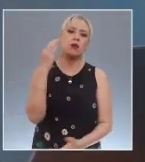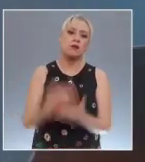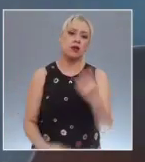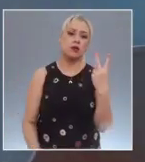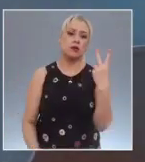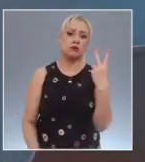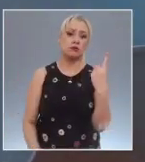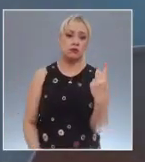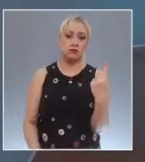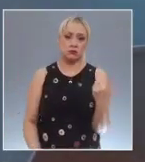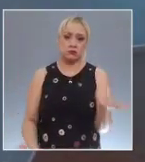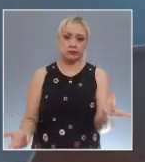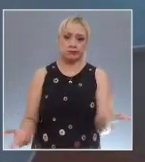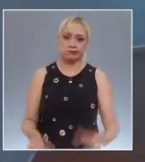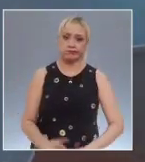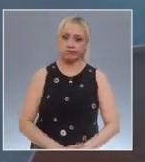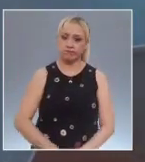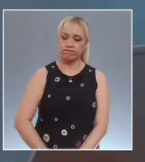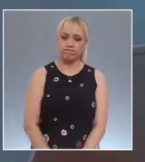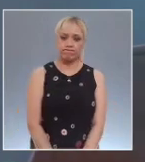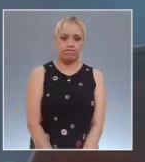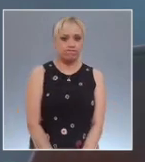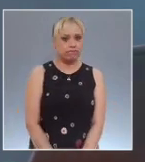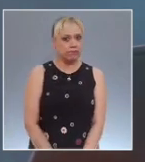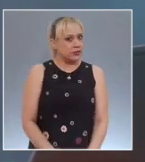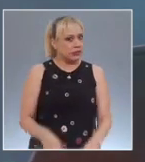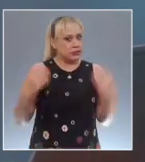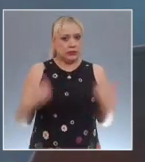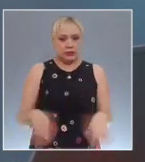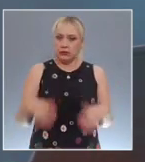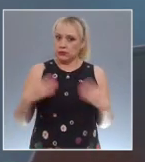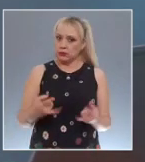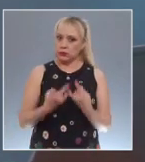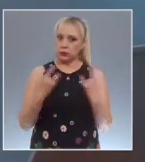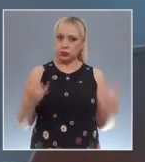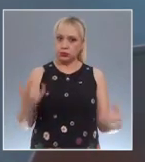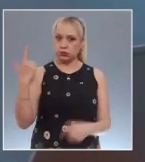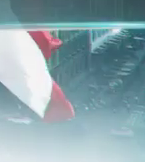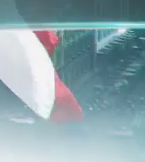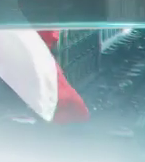Pues vaya, vaya historia. Vámonos ahora a las breves de México.